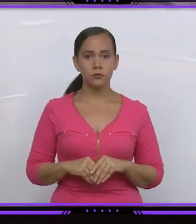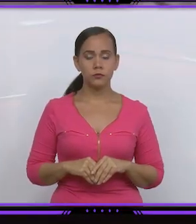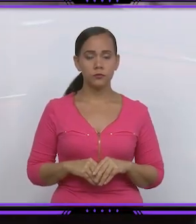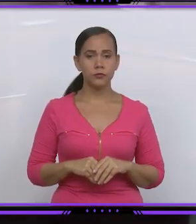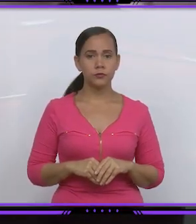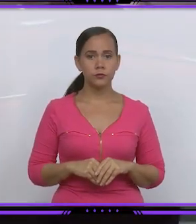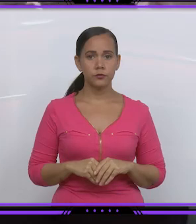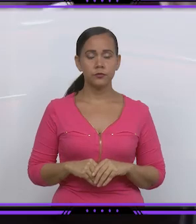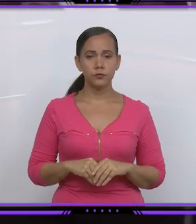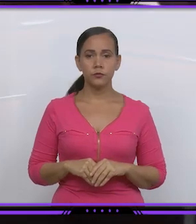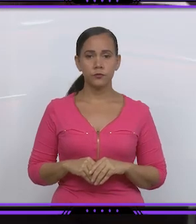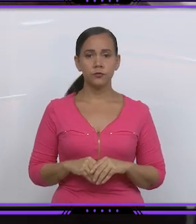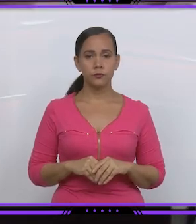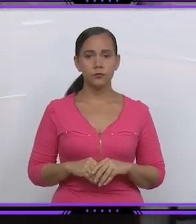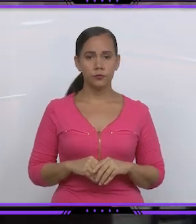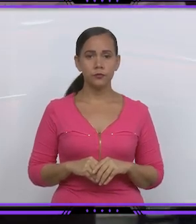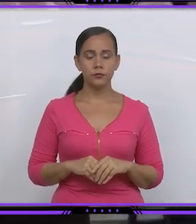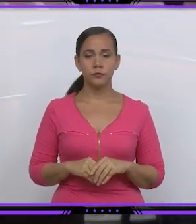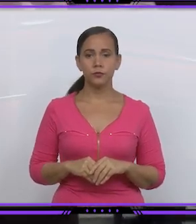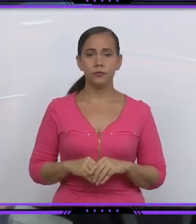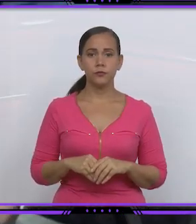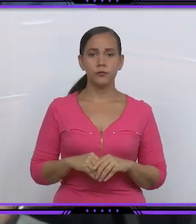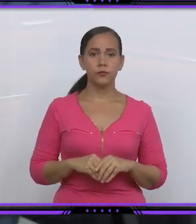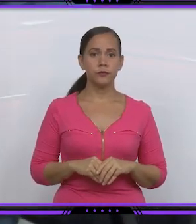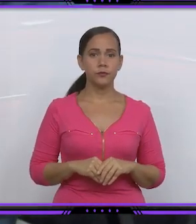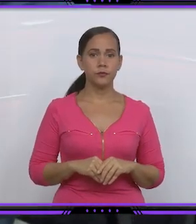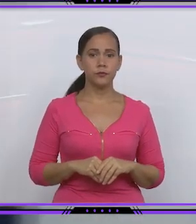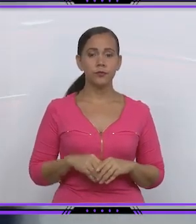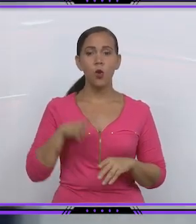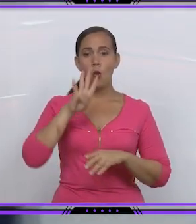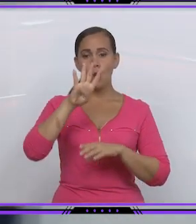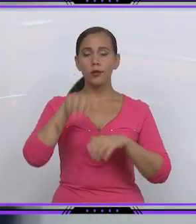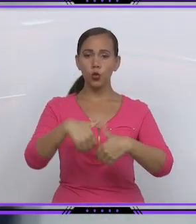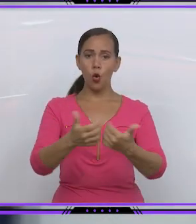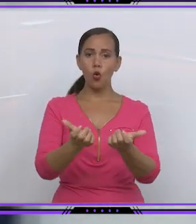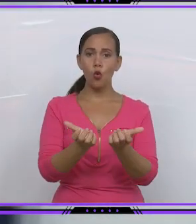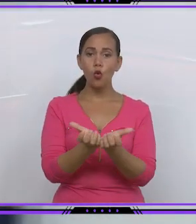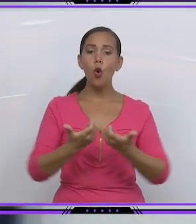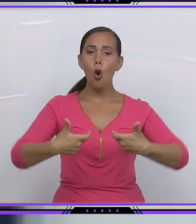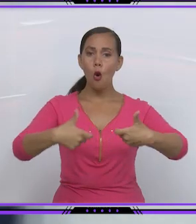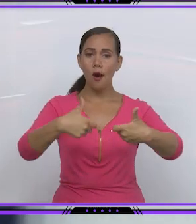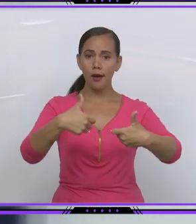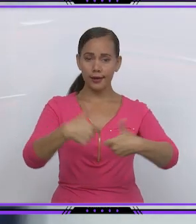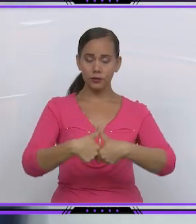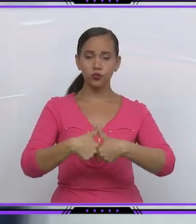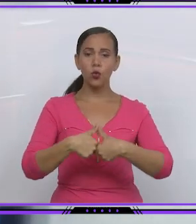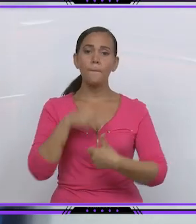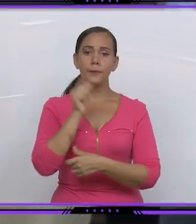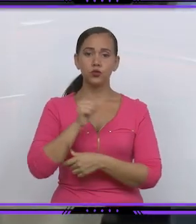Los delegados a la Asamblea Provincial con vistas al Cuarto Congreso de la Asociación Hermanos Aís